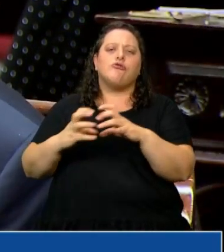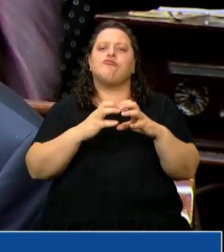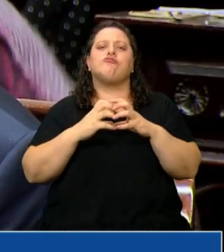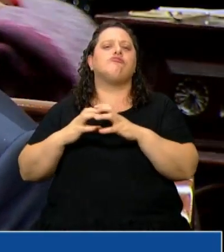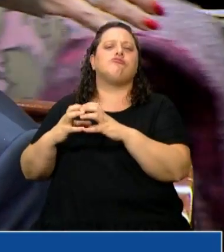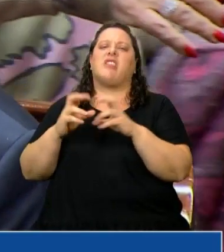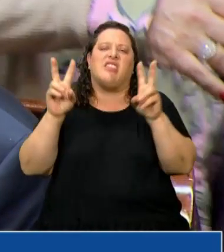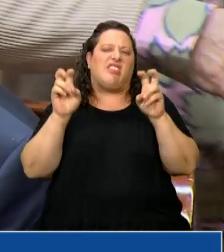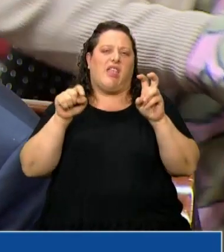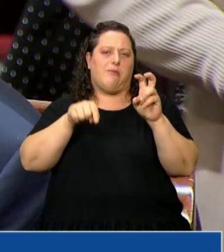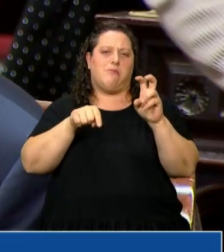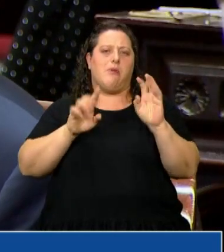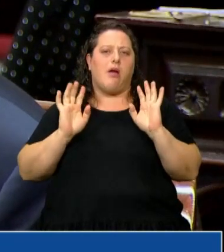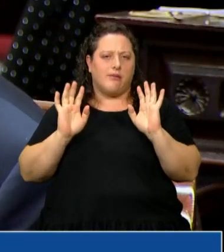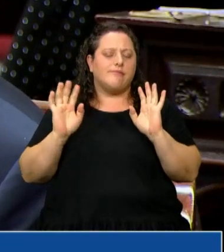un tema como este.